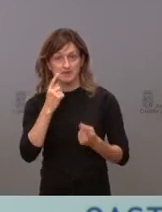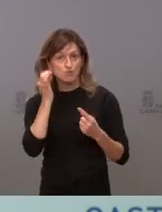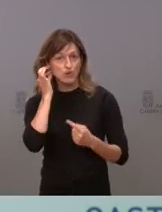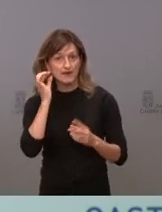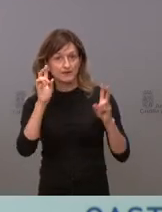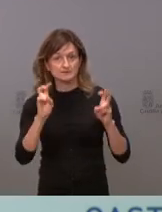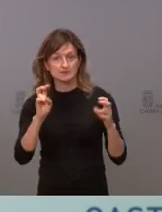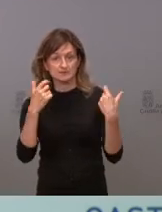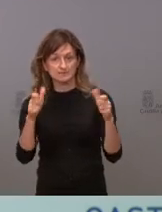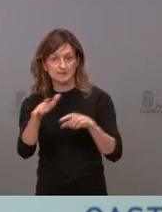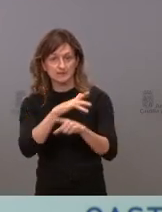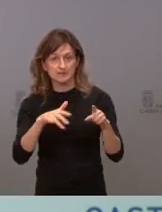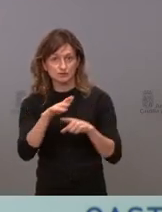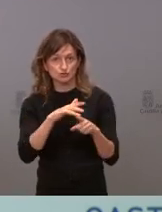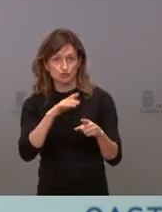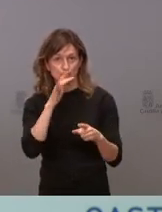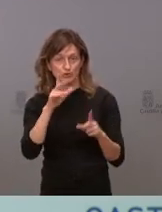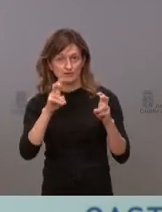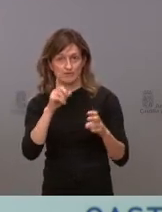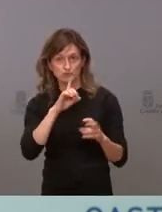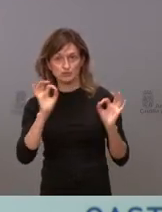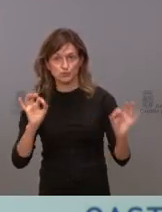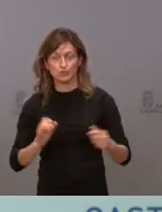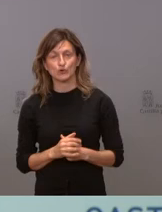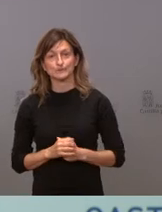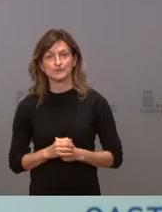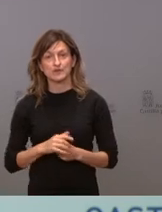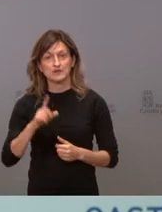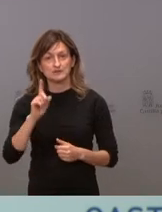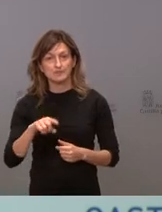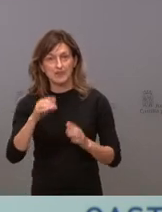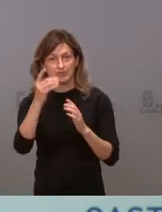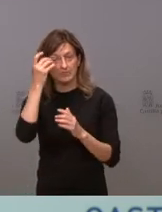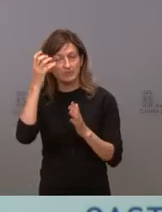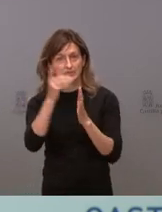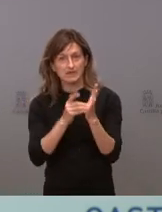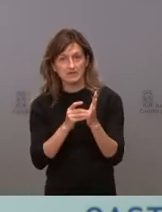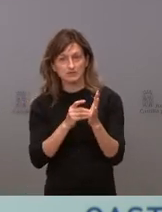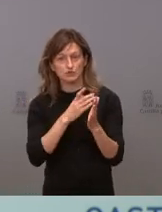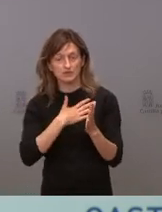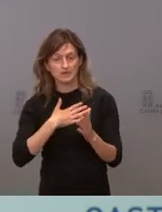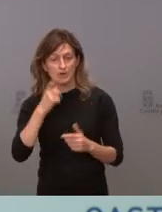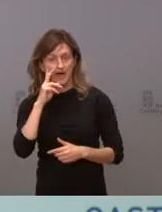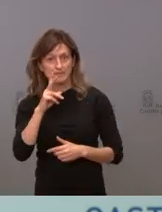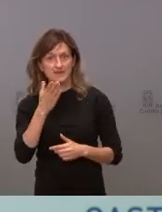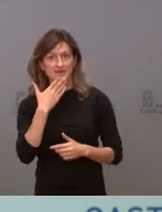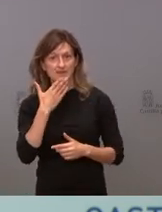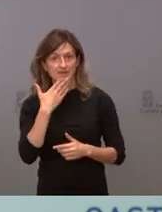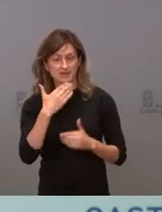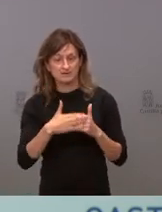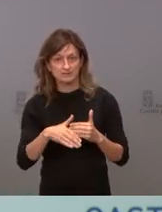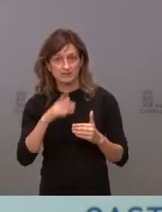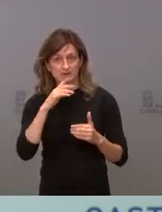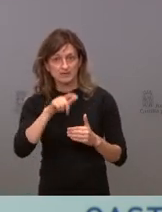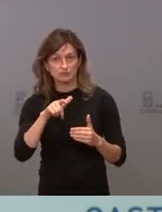en los Entornos de Trata y de Prostitución. Hemos aprobado un nuevo decreto para eliminar los límites de edad para que los